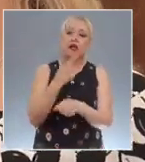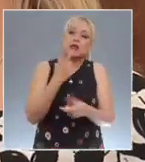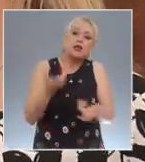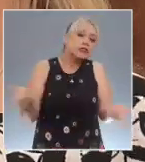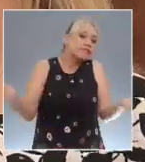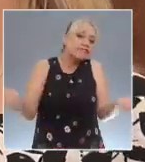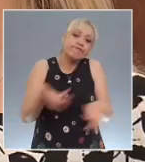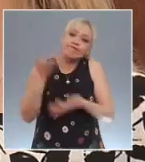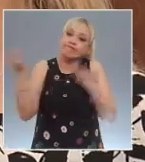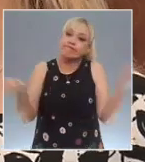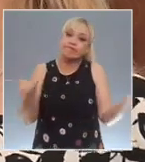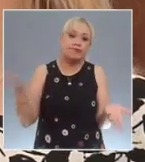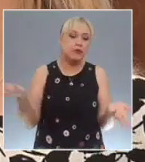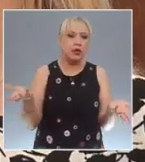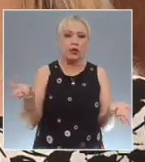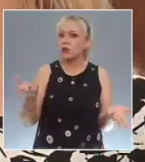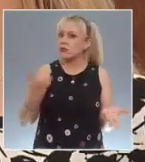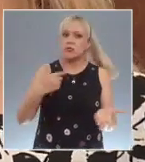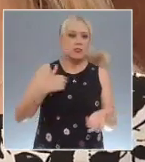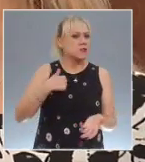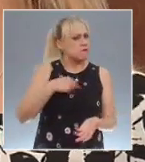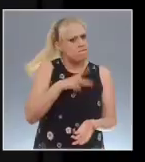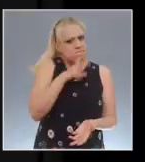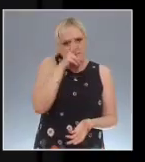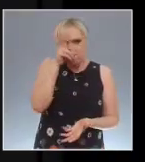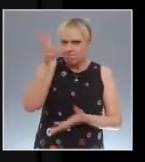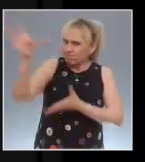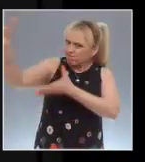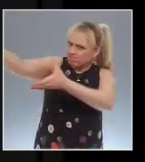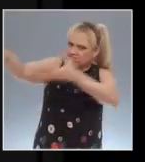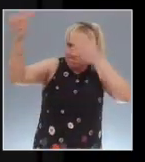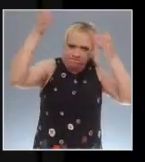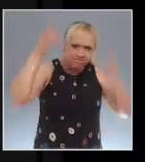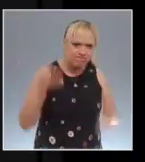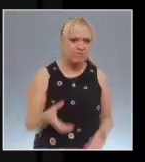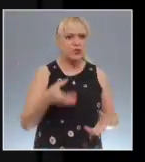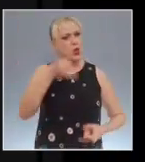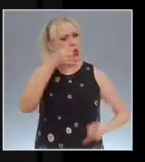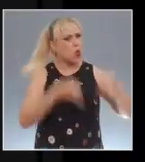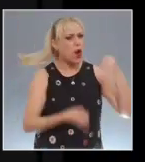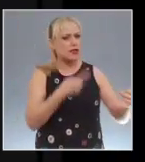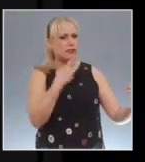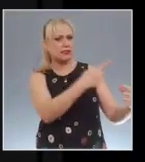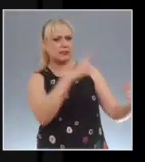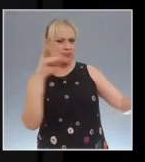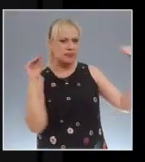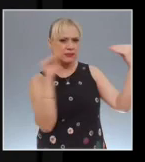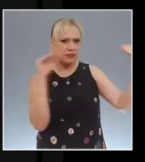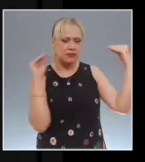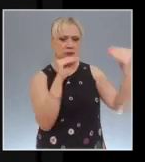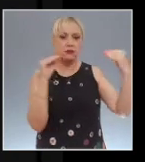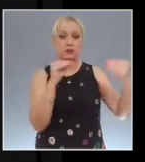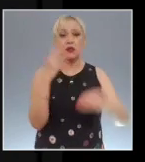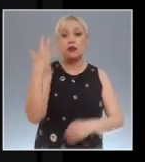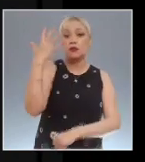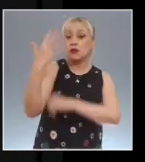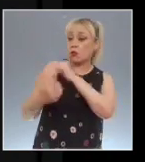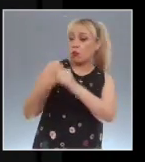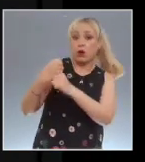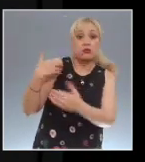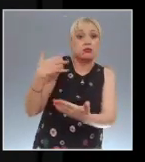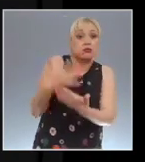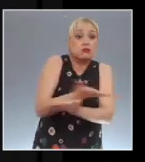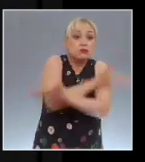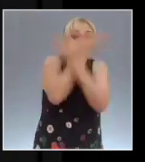carpeta ante un juez. A cinco años de los hechos, no se sabe nada y nunca se emitió un dictamen